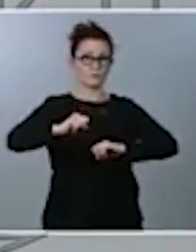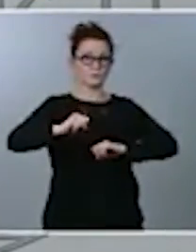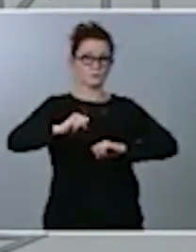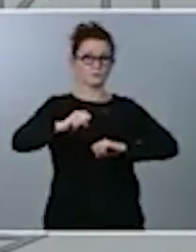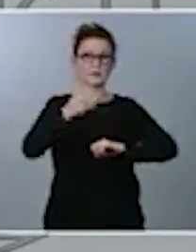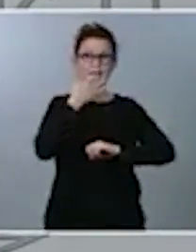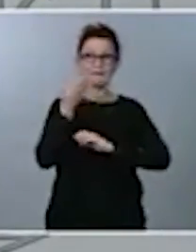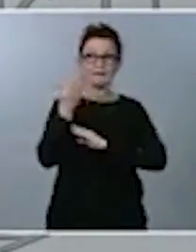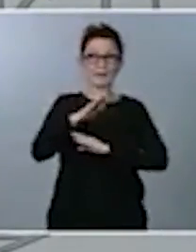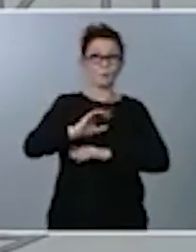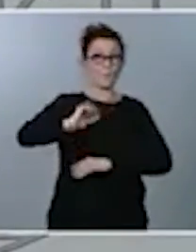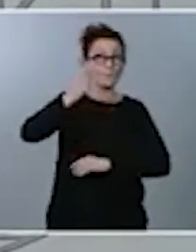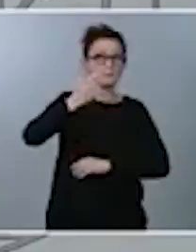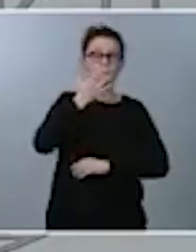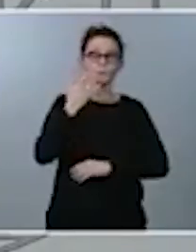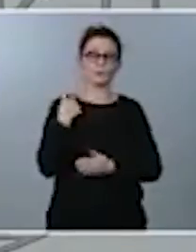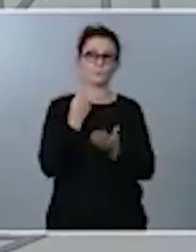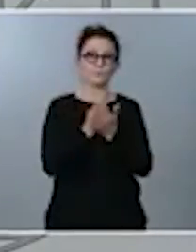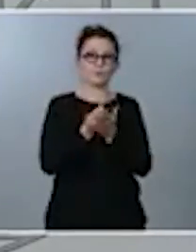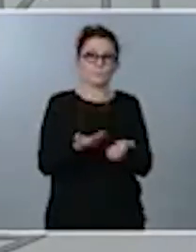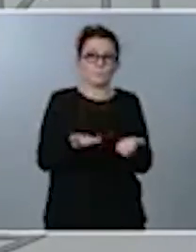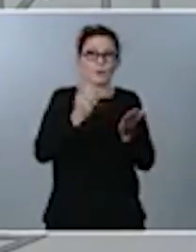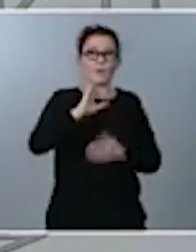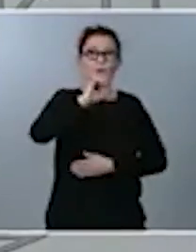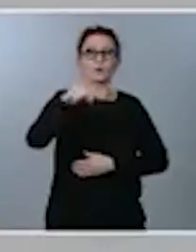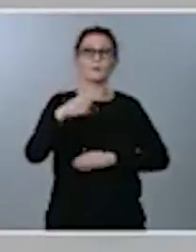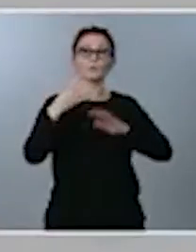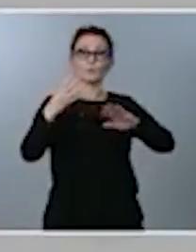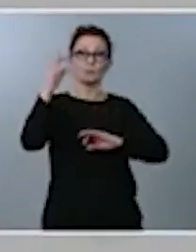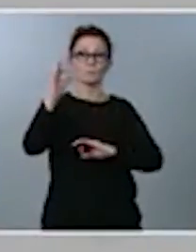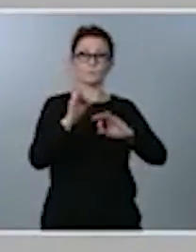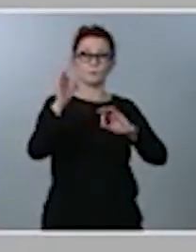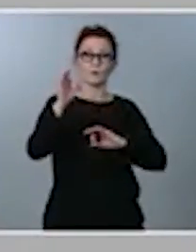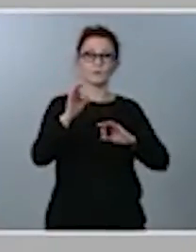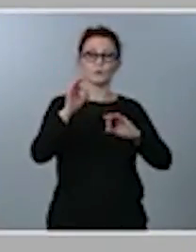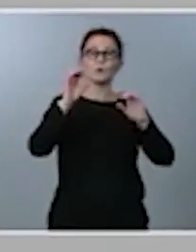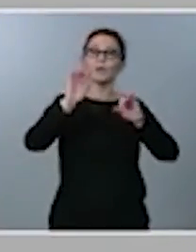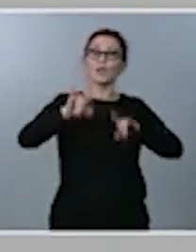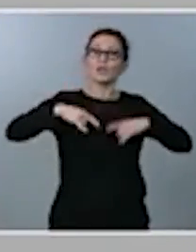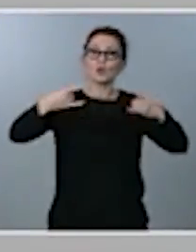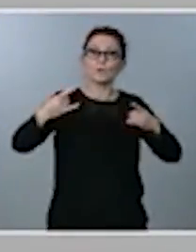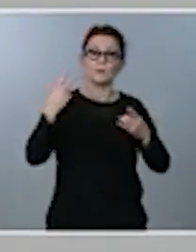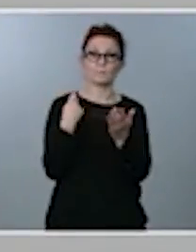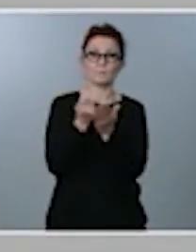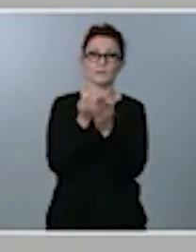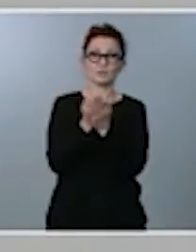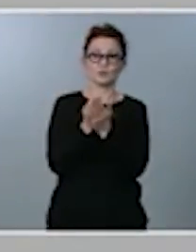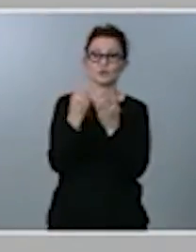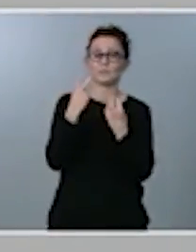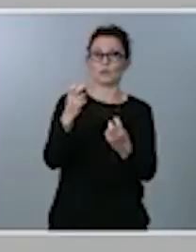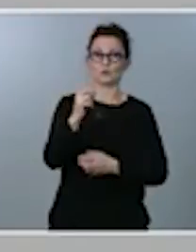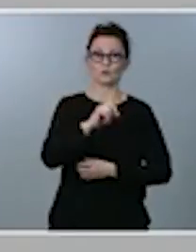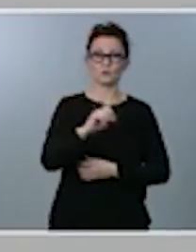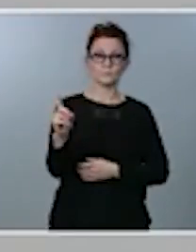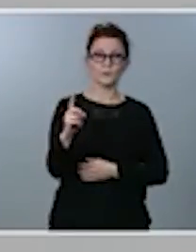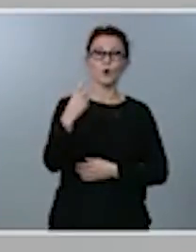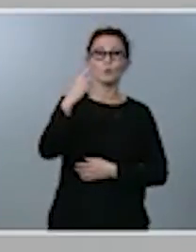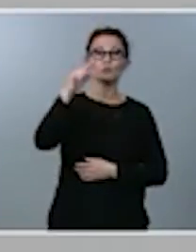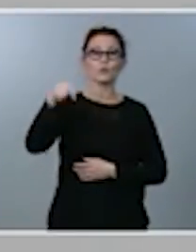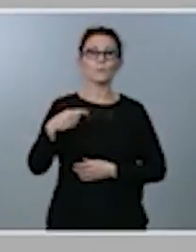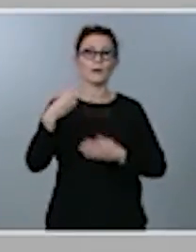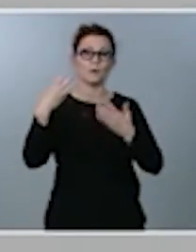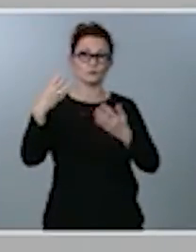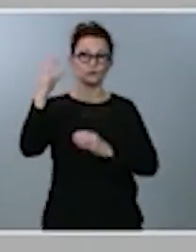subida de pensiones al 0,9% y al doble las pensiones no contributivas, un 1,8%.